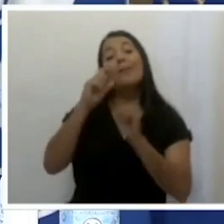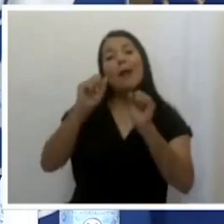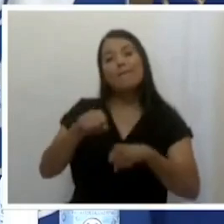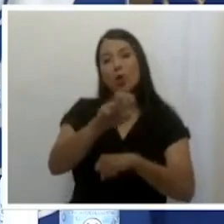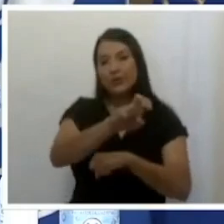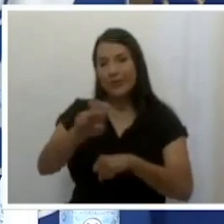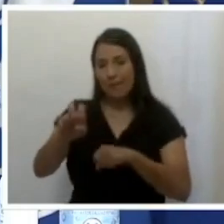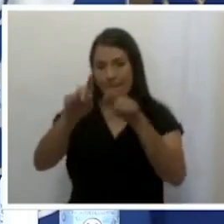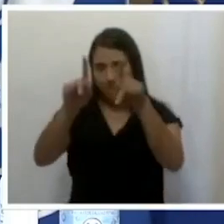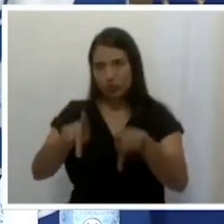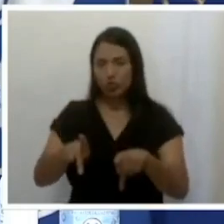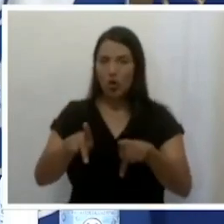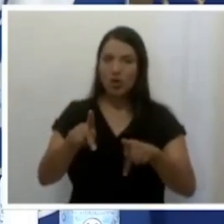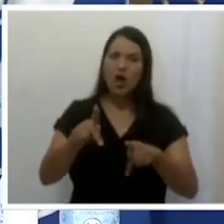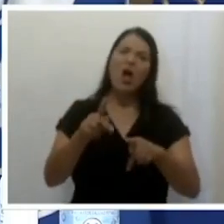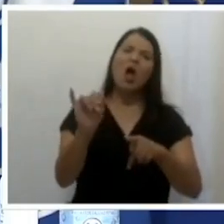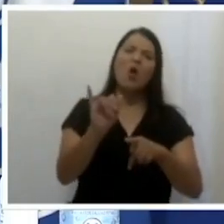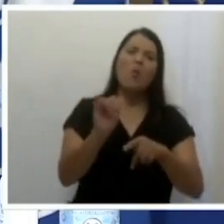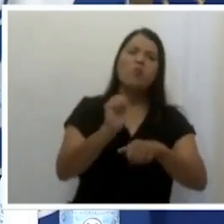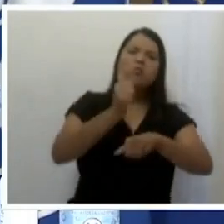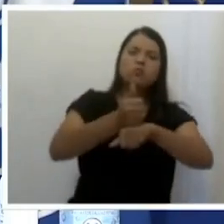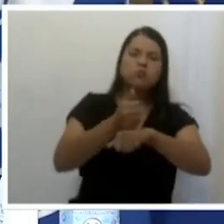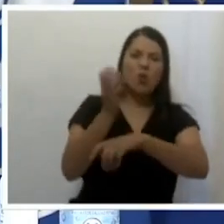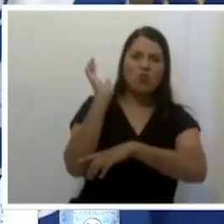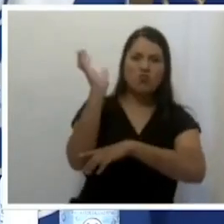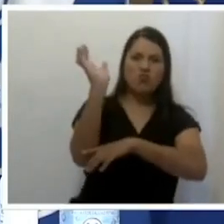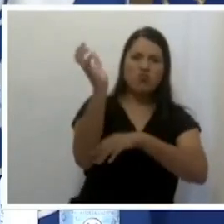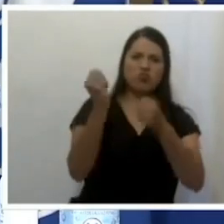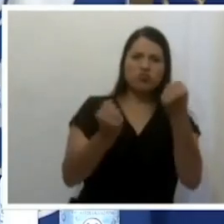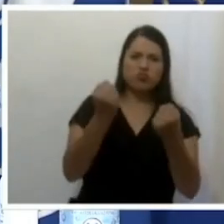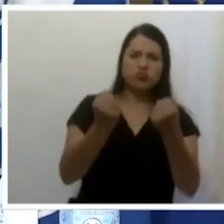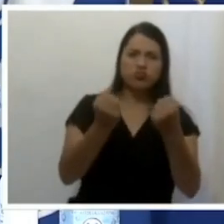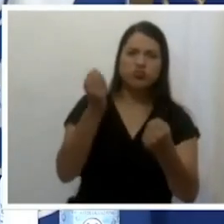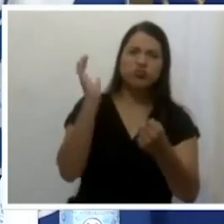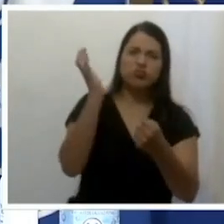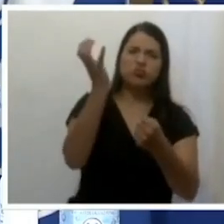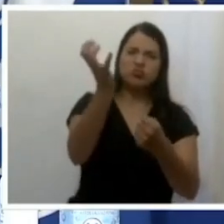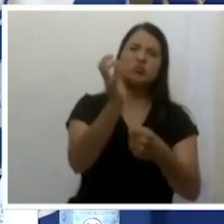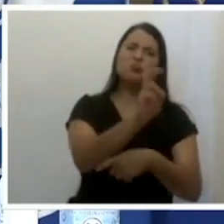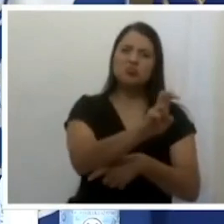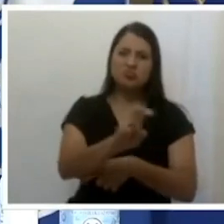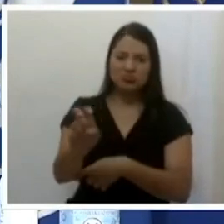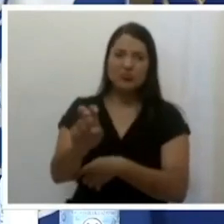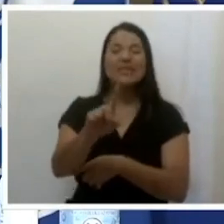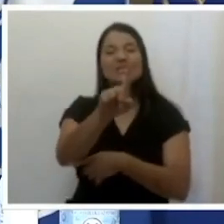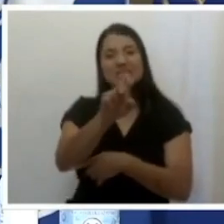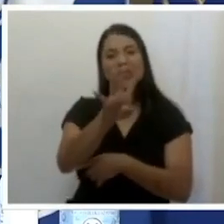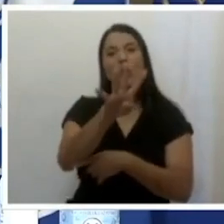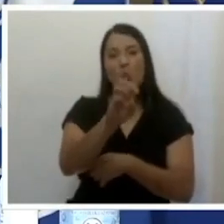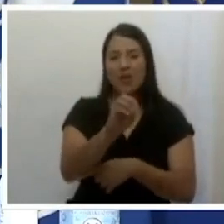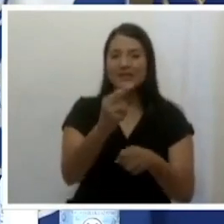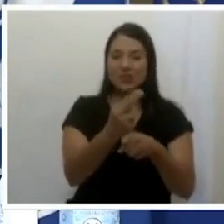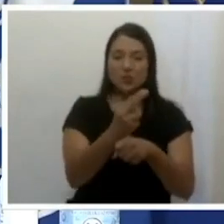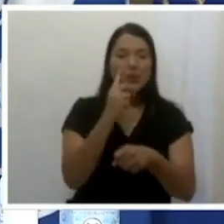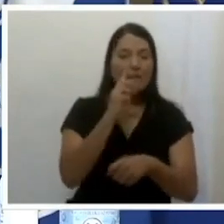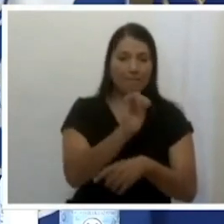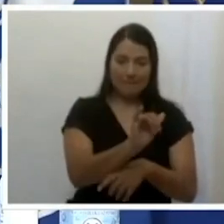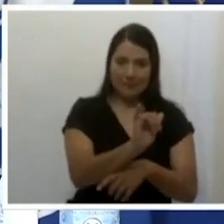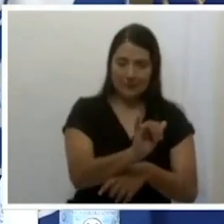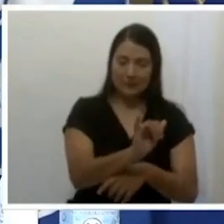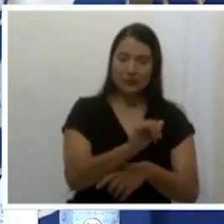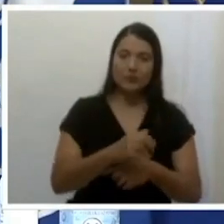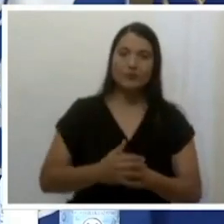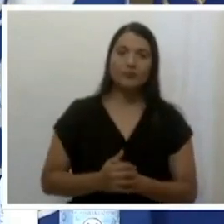Hay que ocuparlos en ambulancias para el transporte de estos pacientes que requieren de ventilación mientras están siendo transportados.